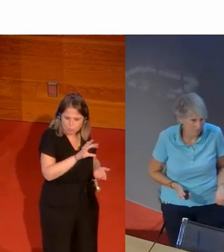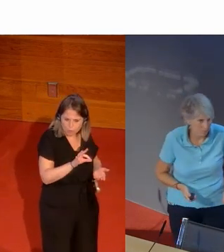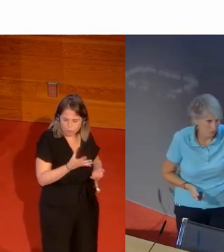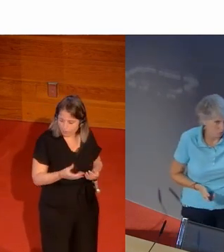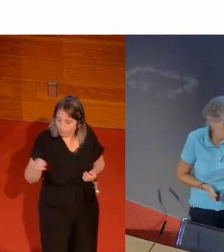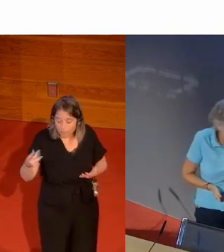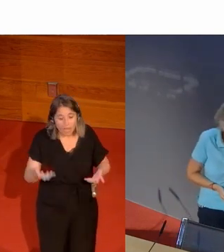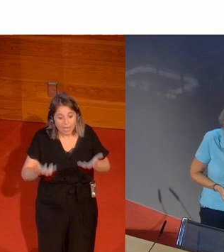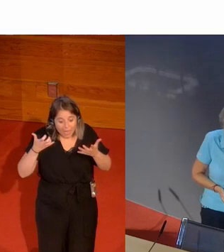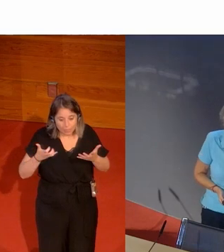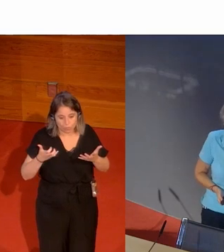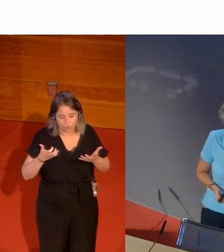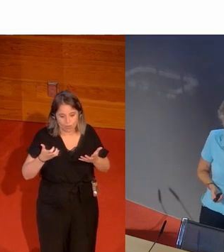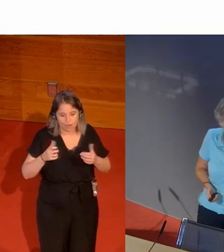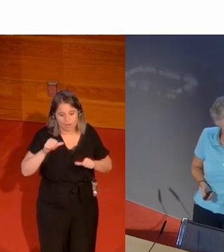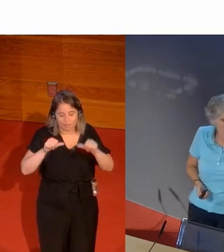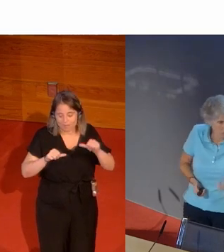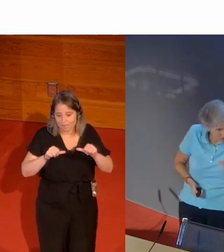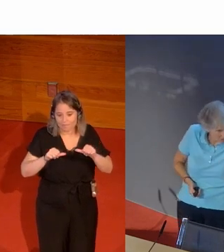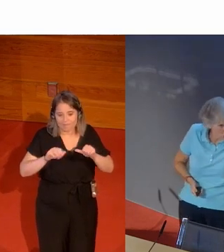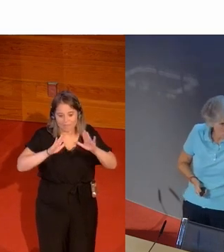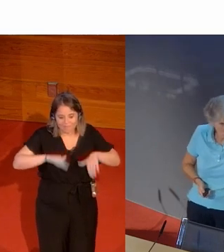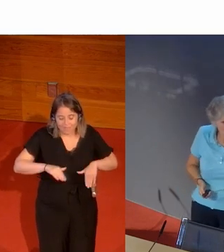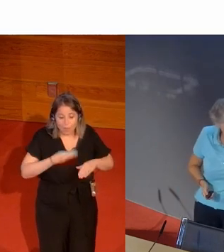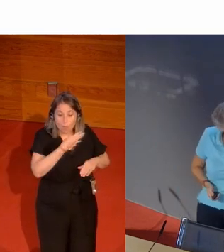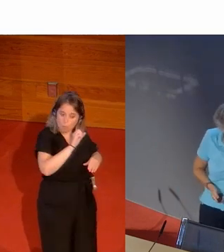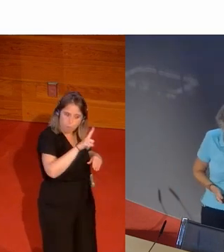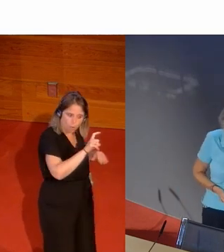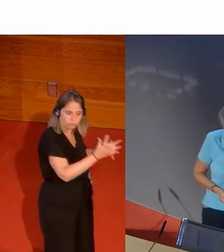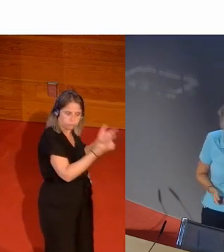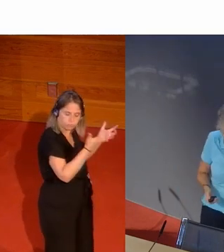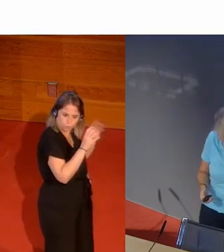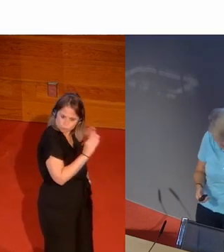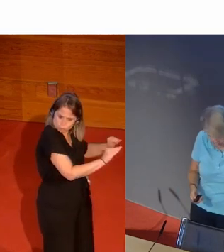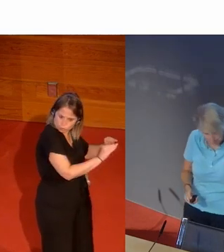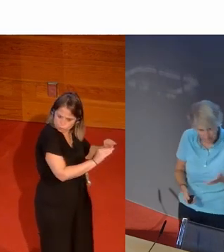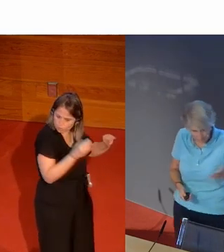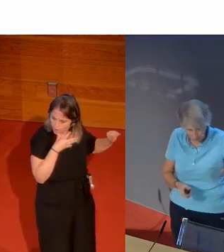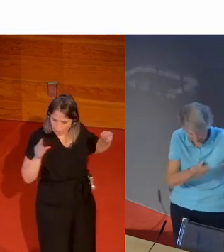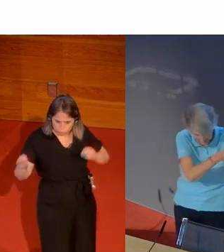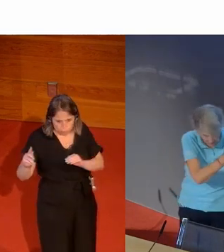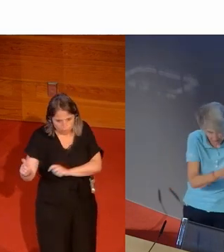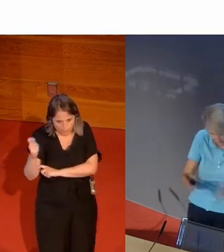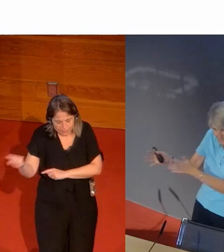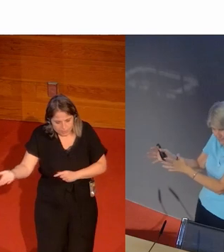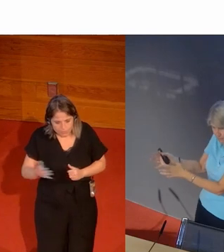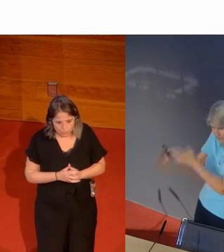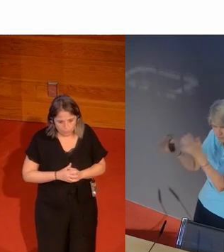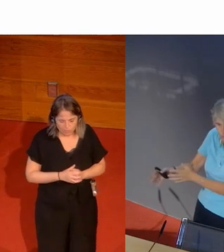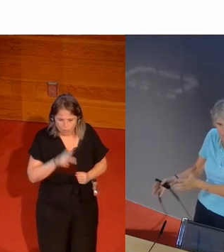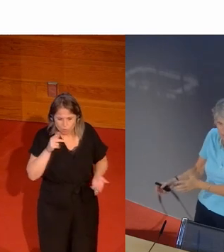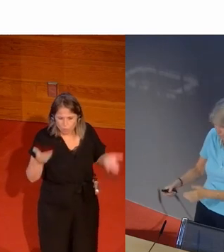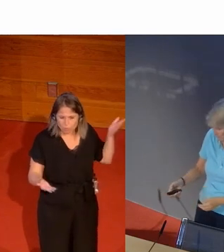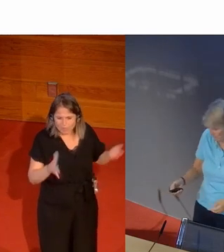ganó la final de 100 metros no la compares con Thompson con Volt Volt ya tiene lo suyo ya tiene sus éxitos déjale pero él ahí y ella